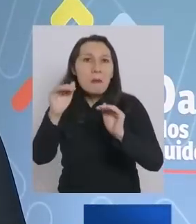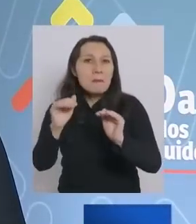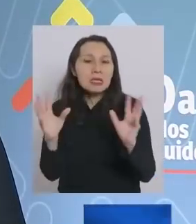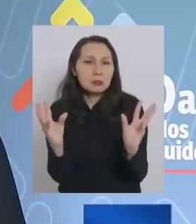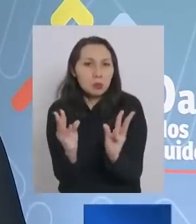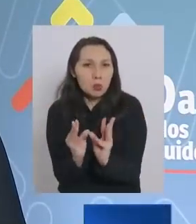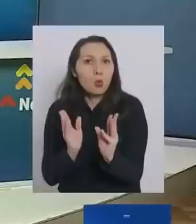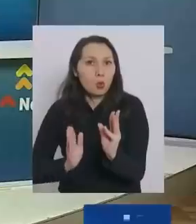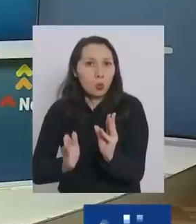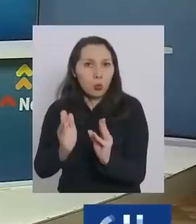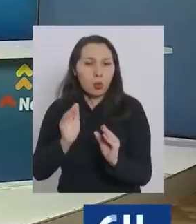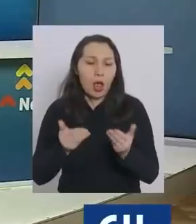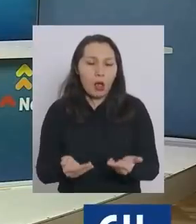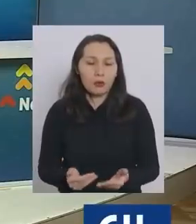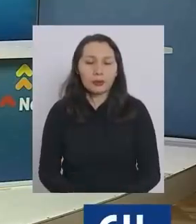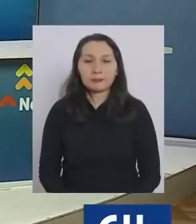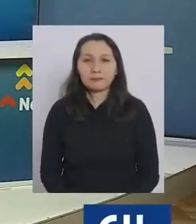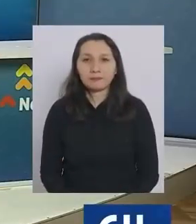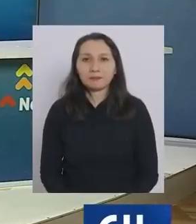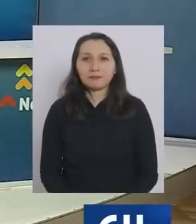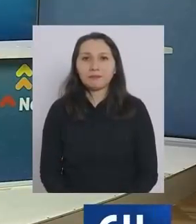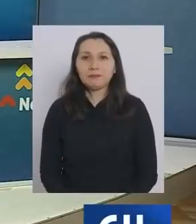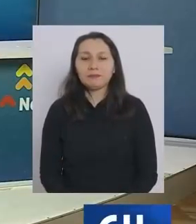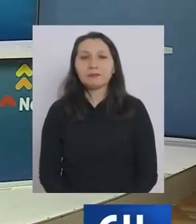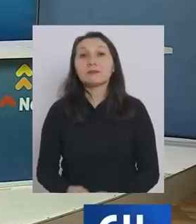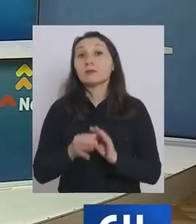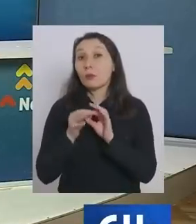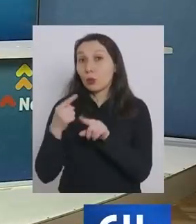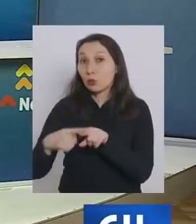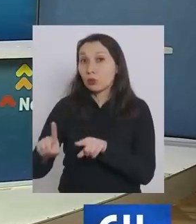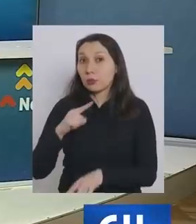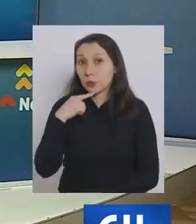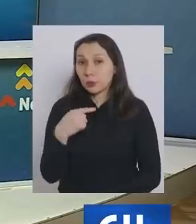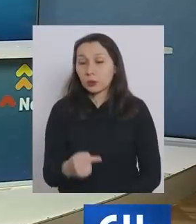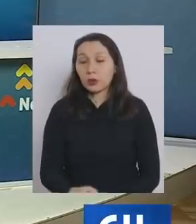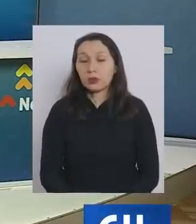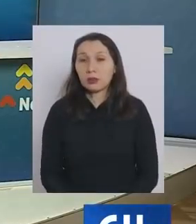tenemos hoy día muchas gracias otra pregunta